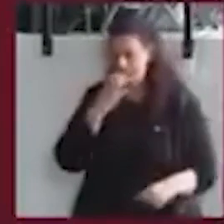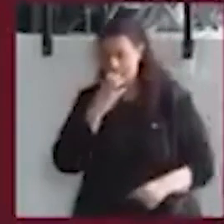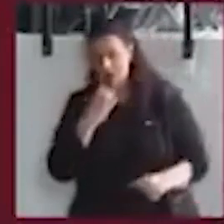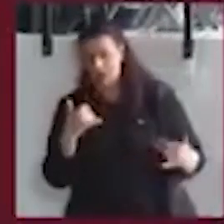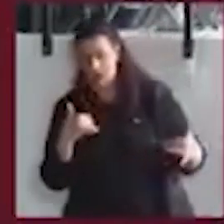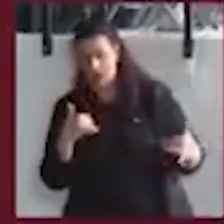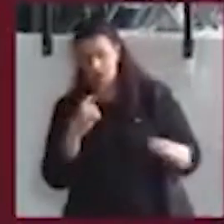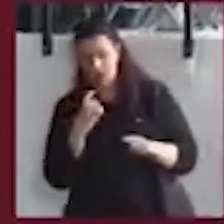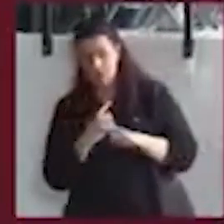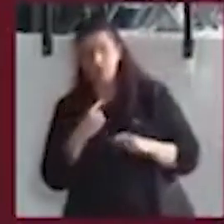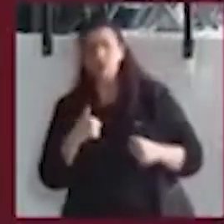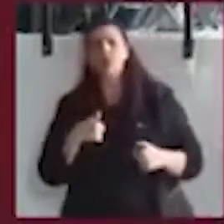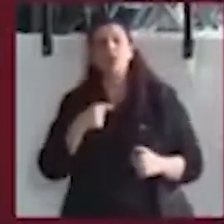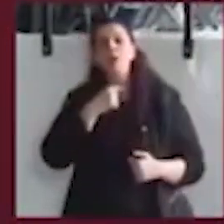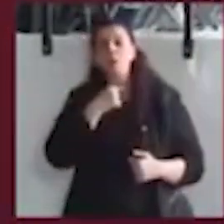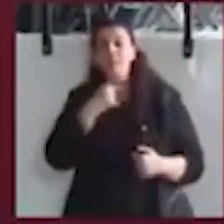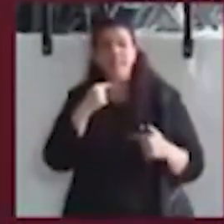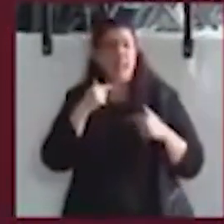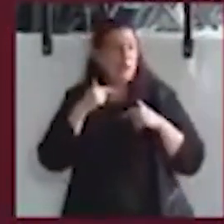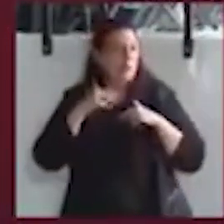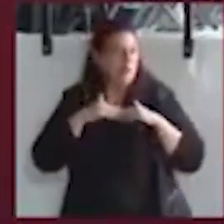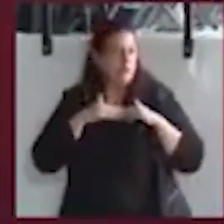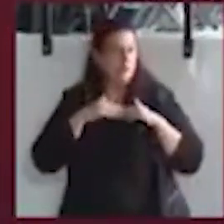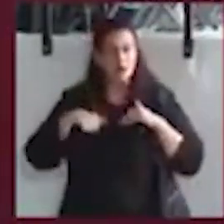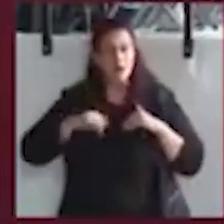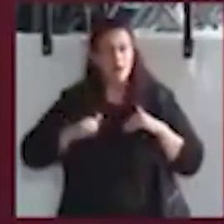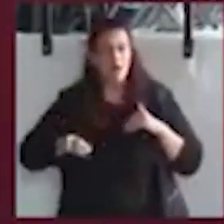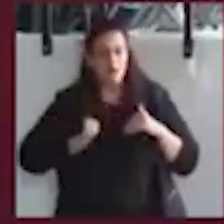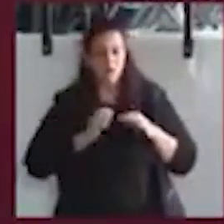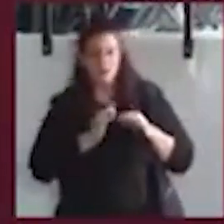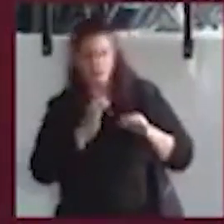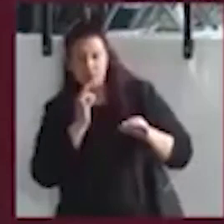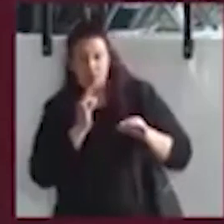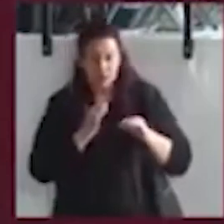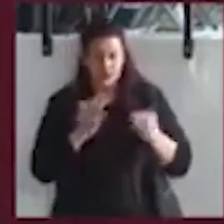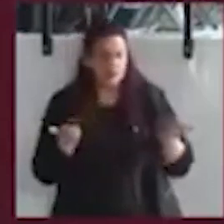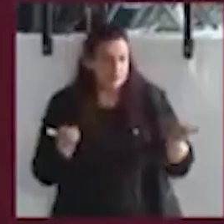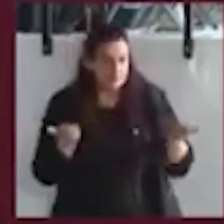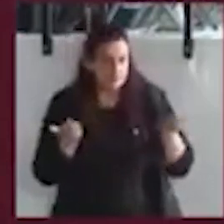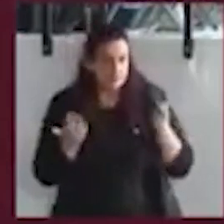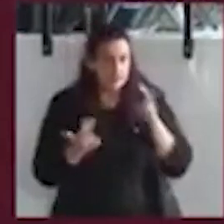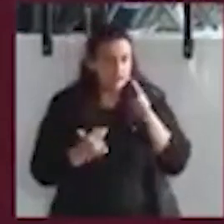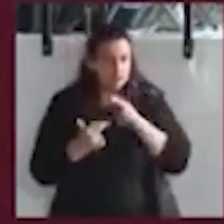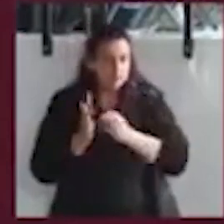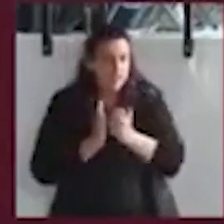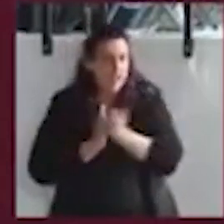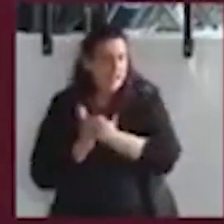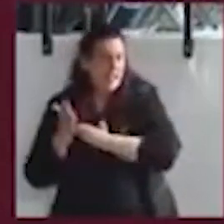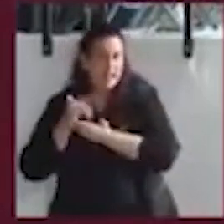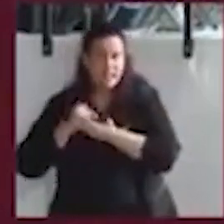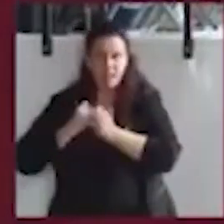en la oposición. A mí me gustaría, al menos, que aprovecharan este tiempo para, no sé, para construir una alternativa.